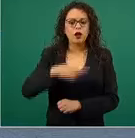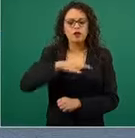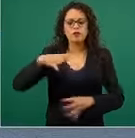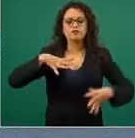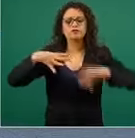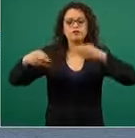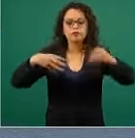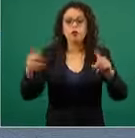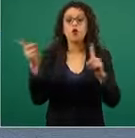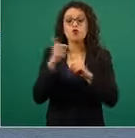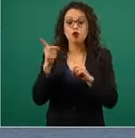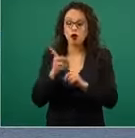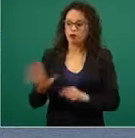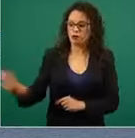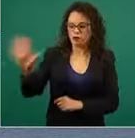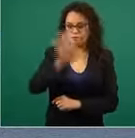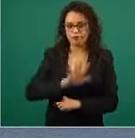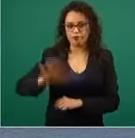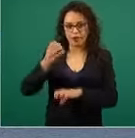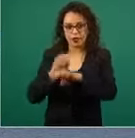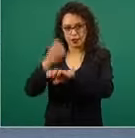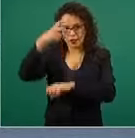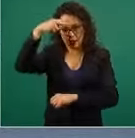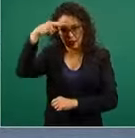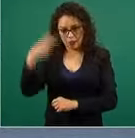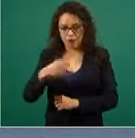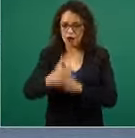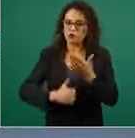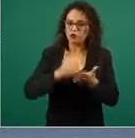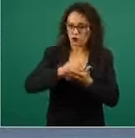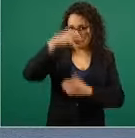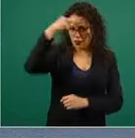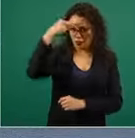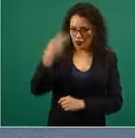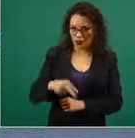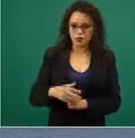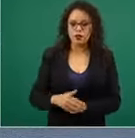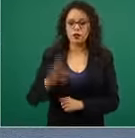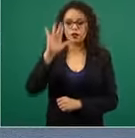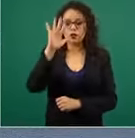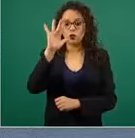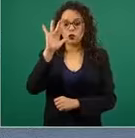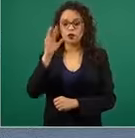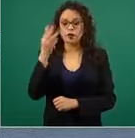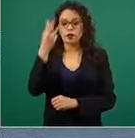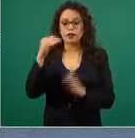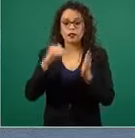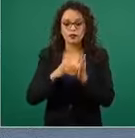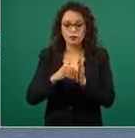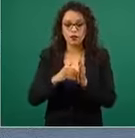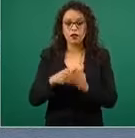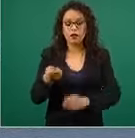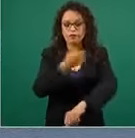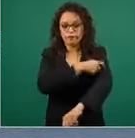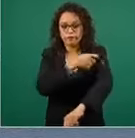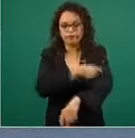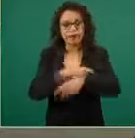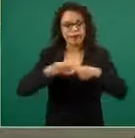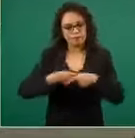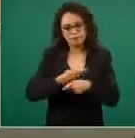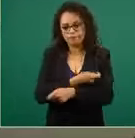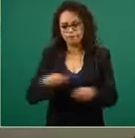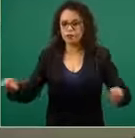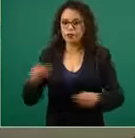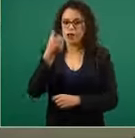que es el Valle de México, entonces 53 mil dosis se distribuyen de esa manera por esta razón y